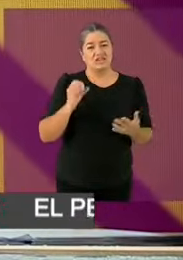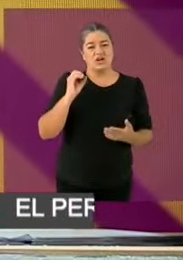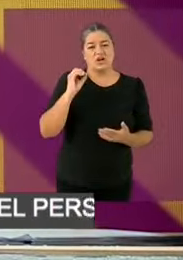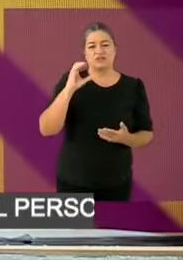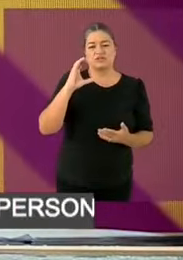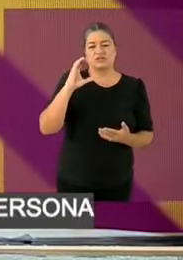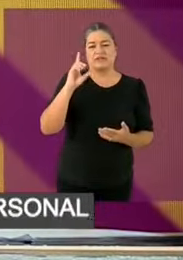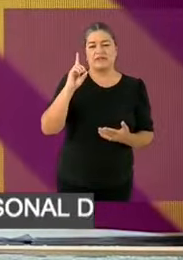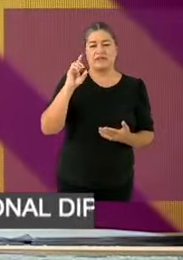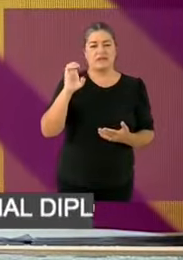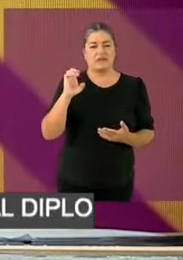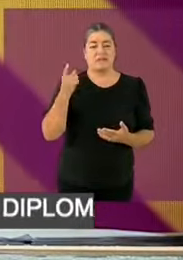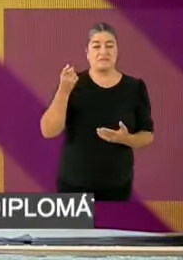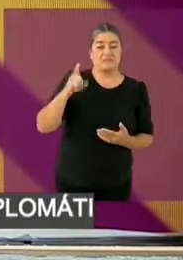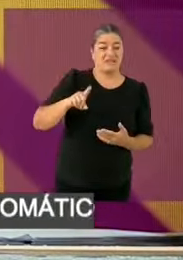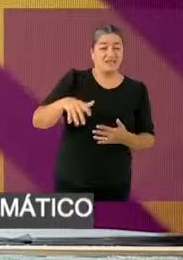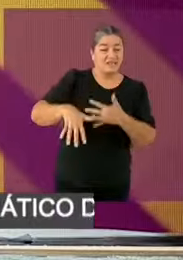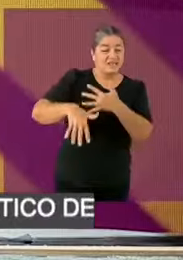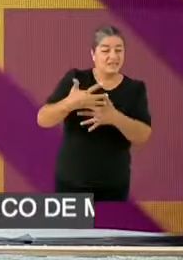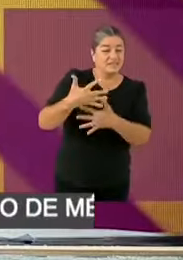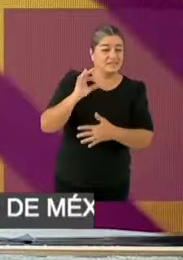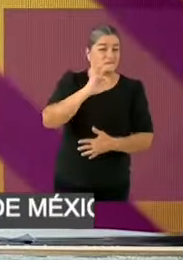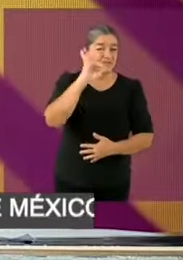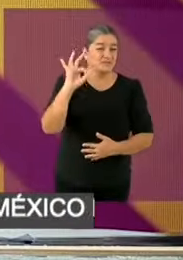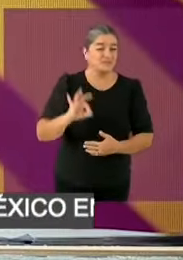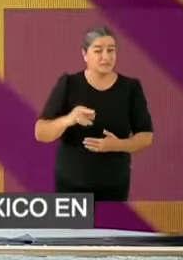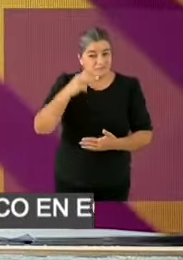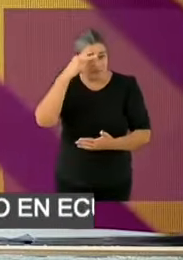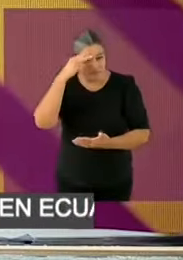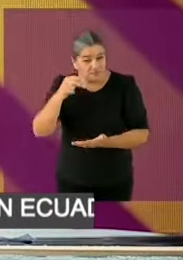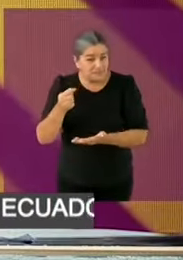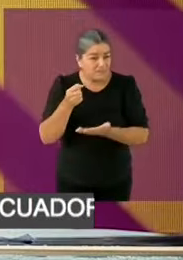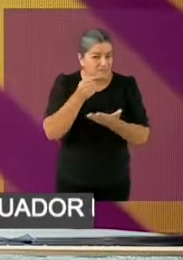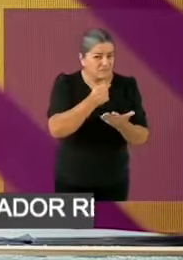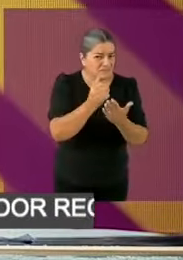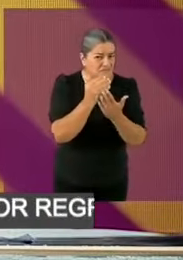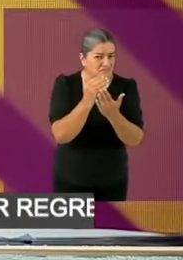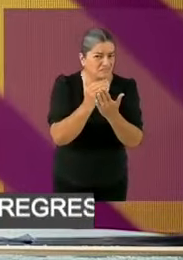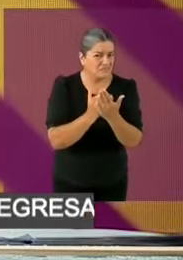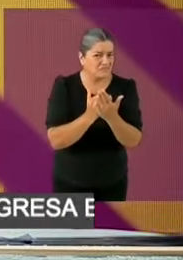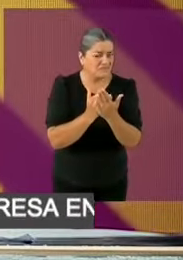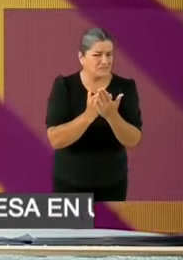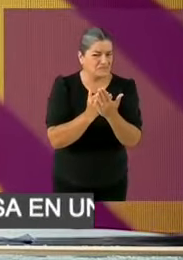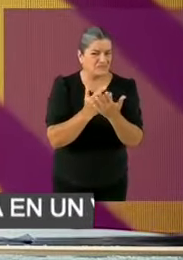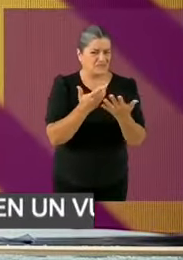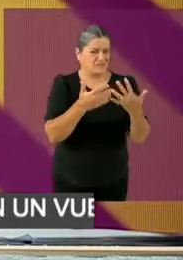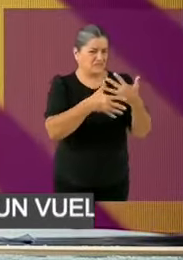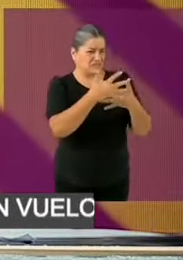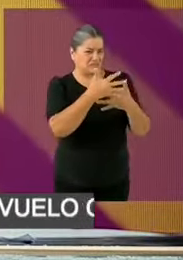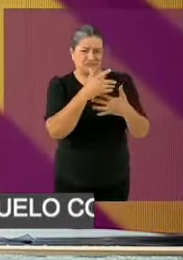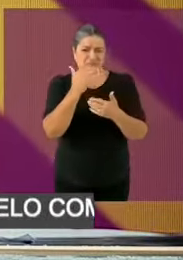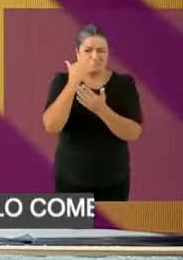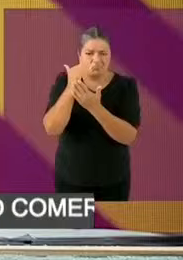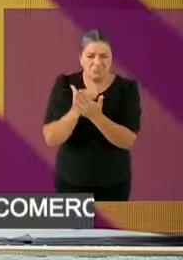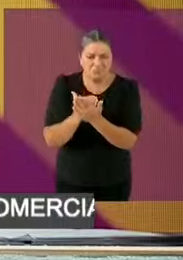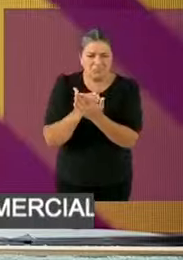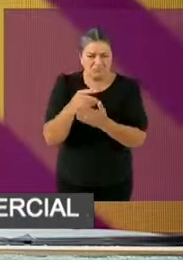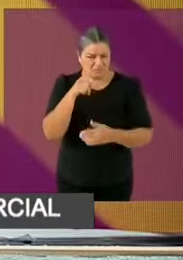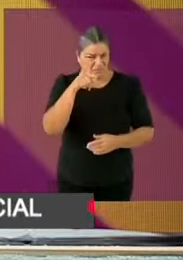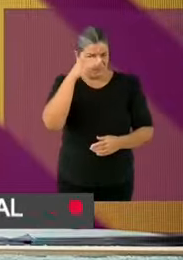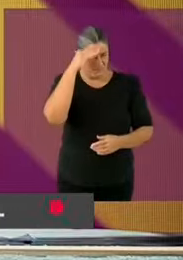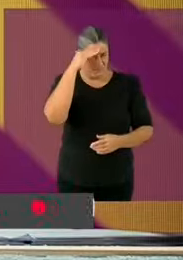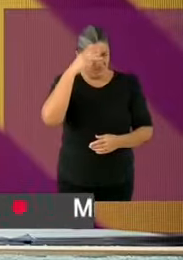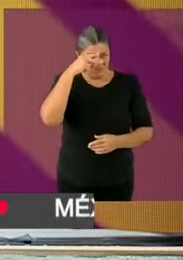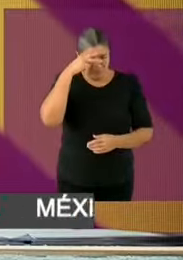15%. ¿Usted considera que debe invertirse más en el sistema de salud pública? Y de ser así, ¿cómo lo haría,